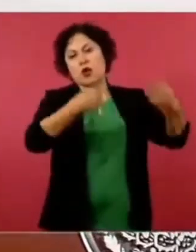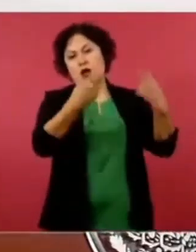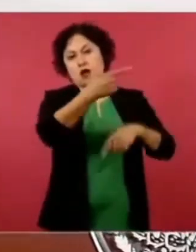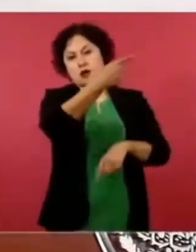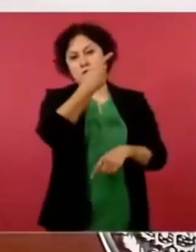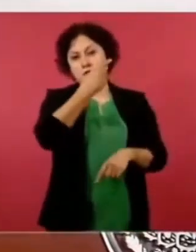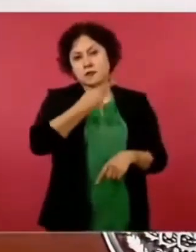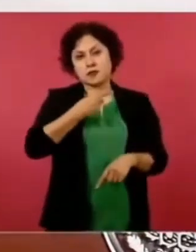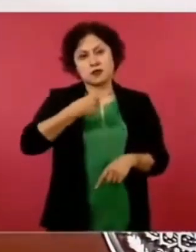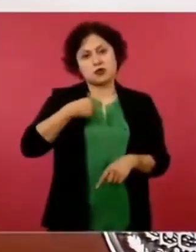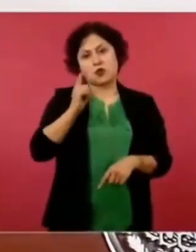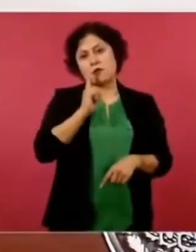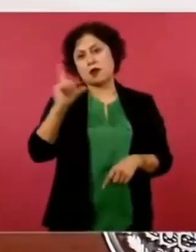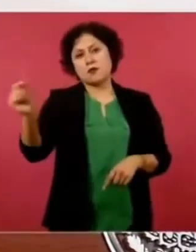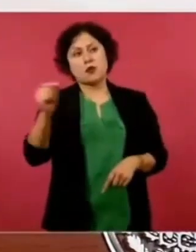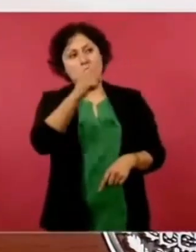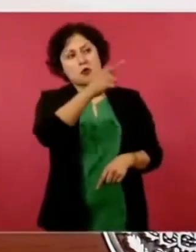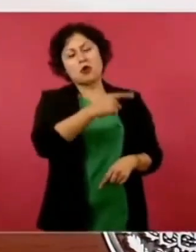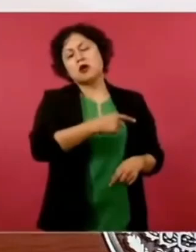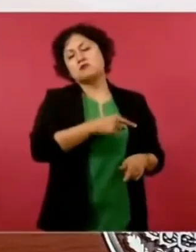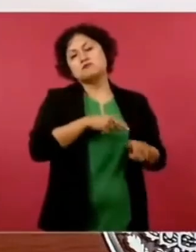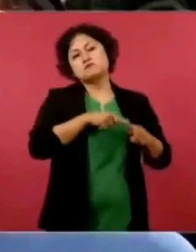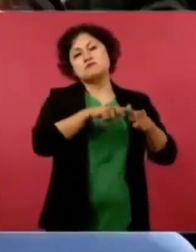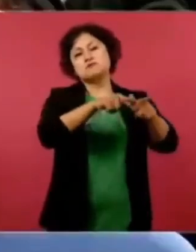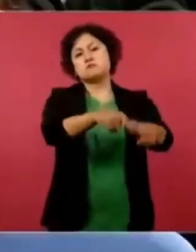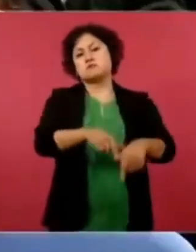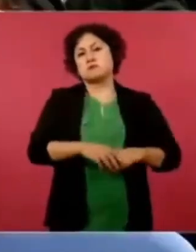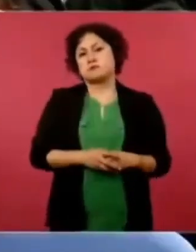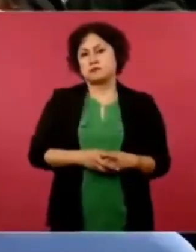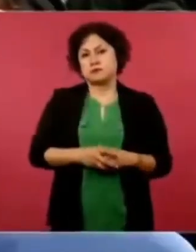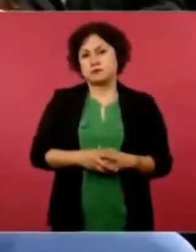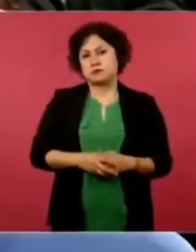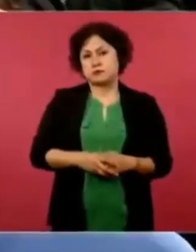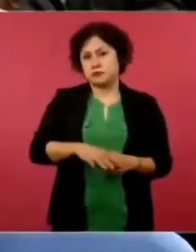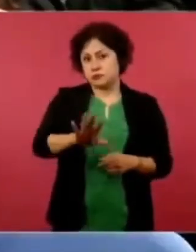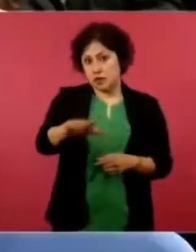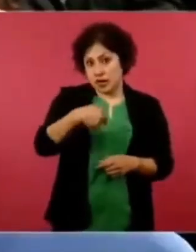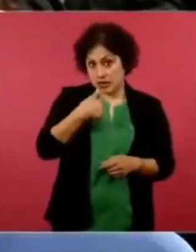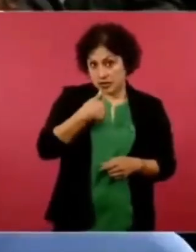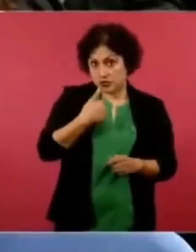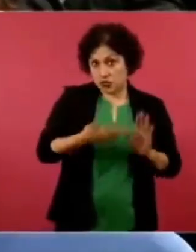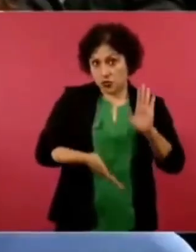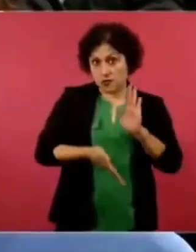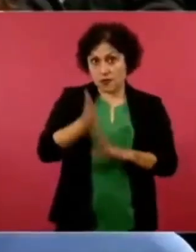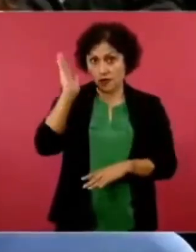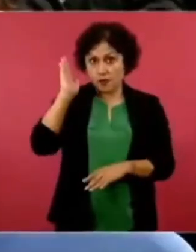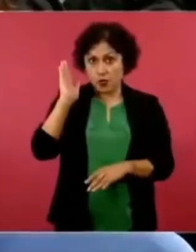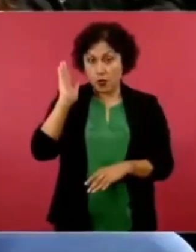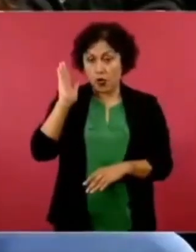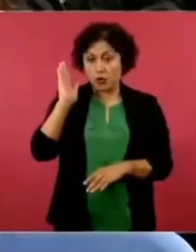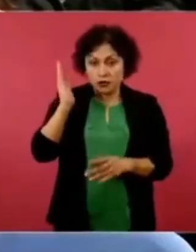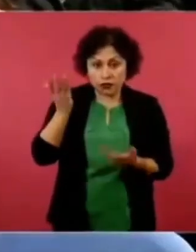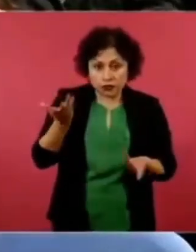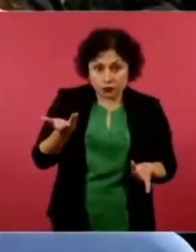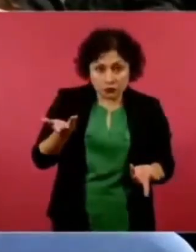pues yo me voy a Pero no es en mal tono, presidente. Yo voy a ir a Palenque. Sí, pero no es en mal tono, presidente.